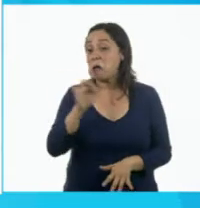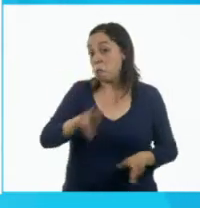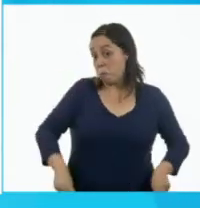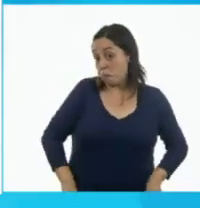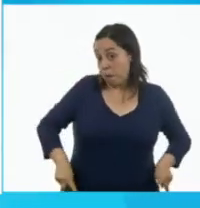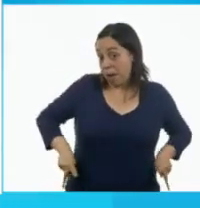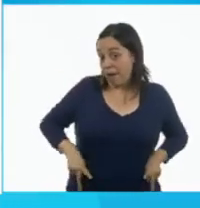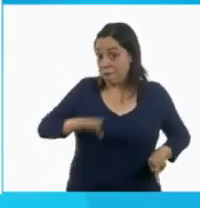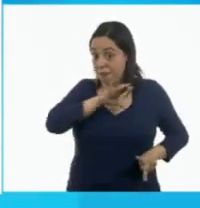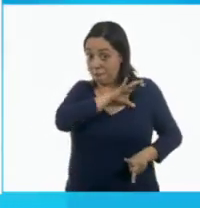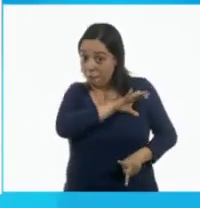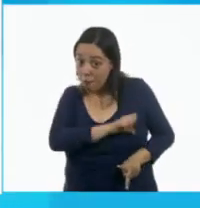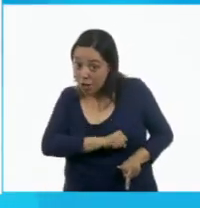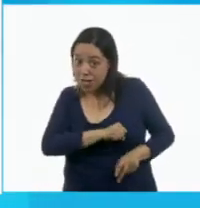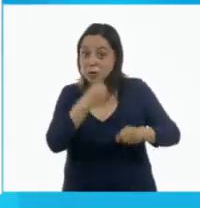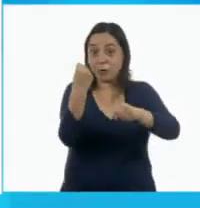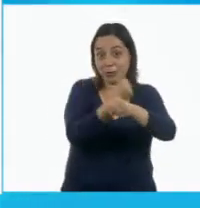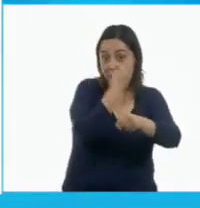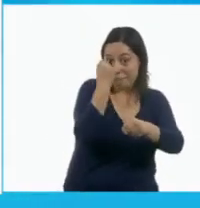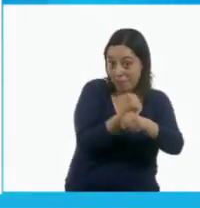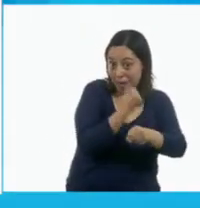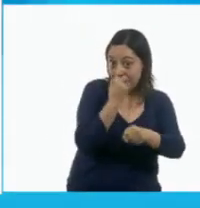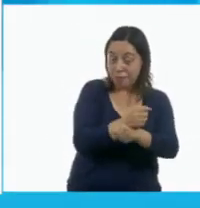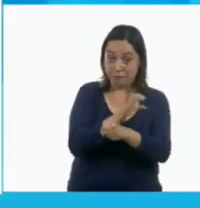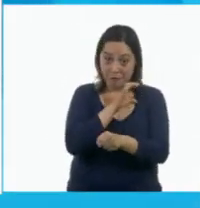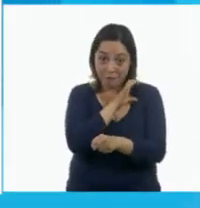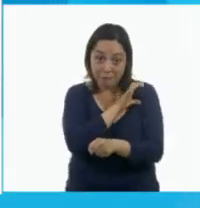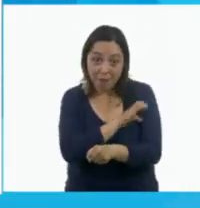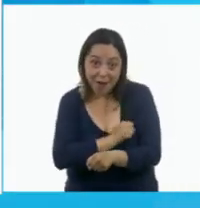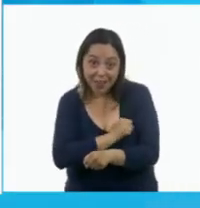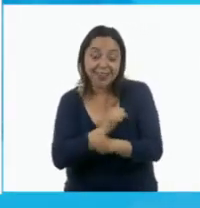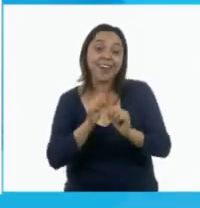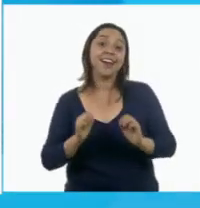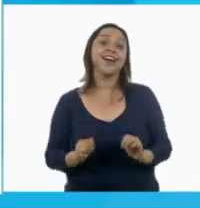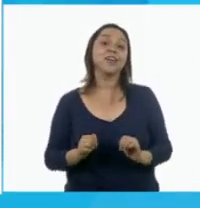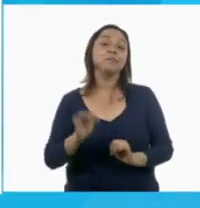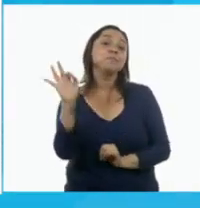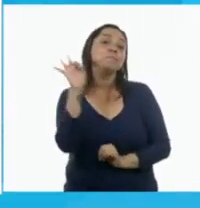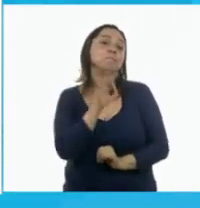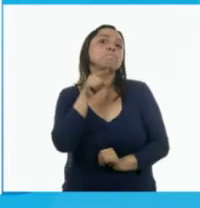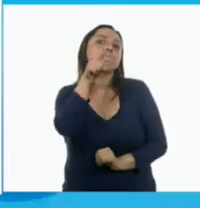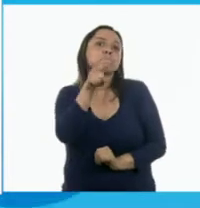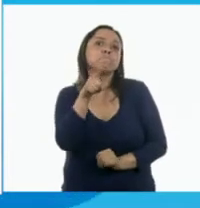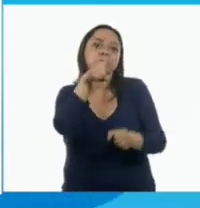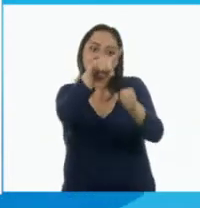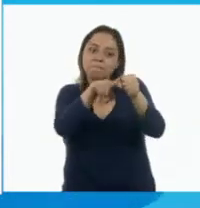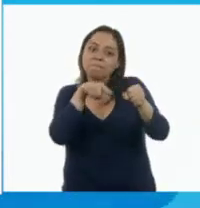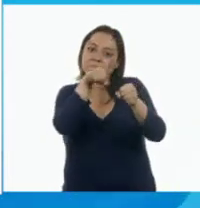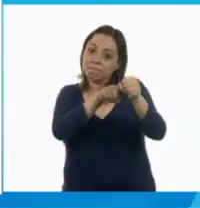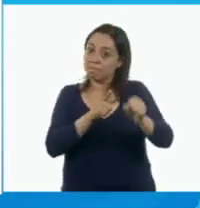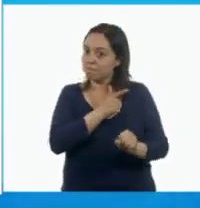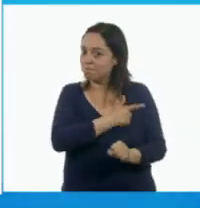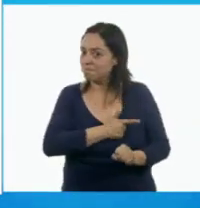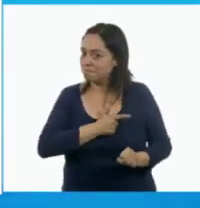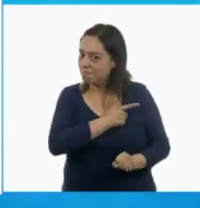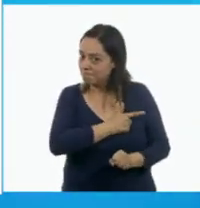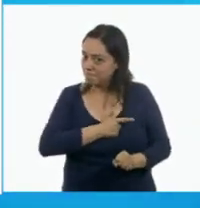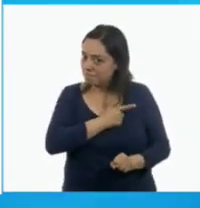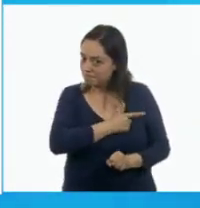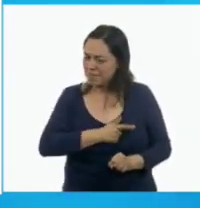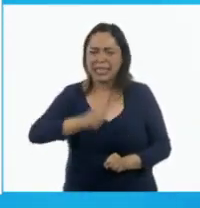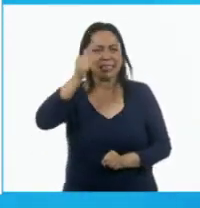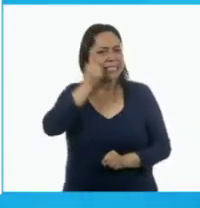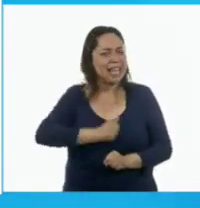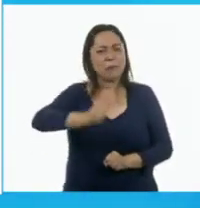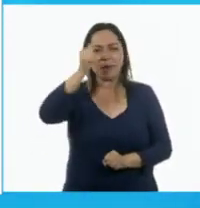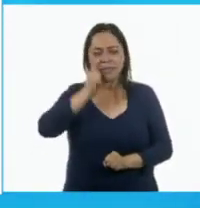favoritos, unos zapatos favoritos. Y tal vez también te guste un color en especial, que ese color siempre